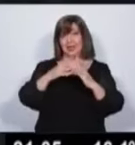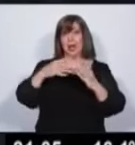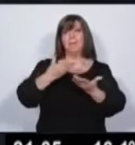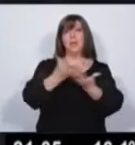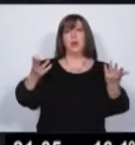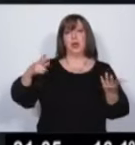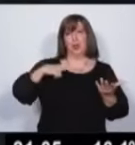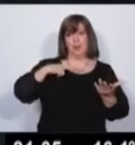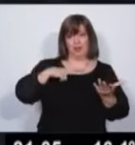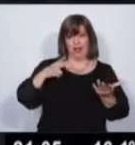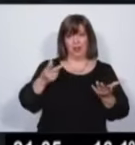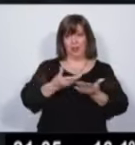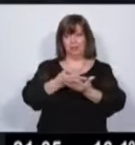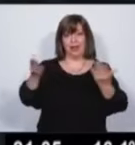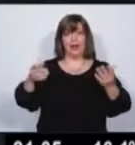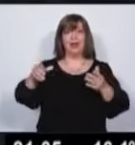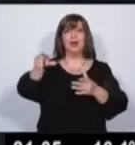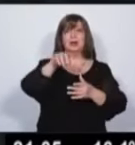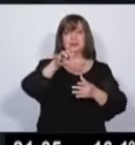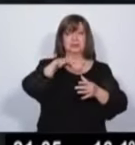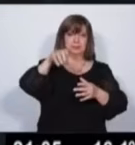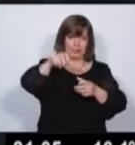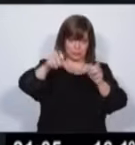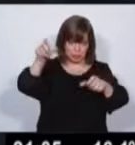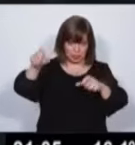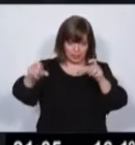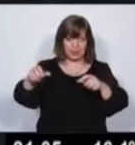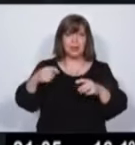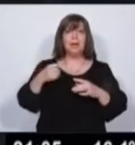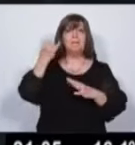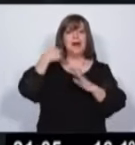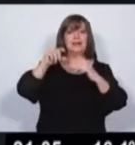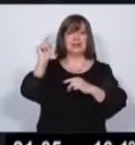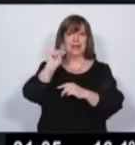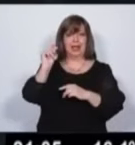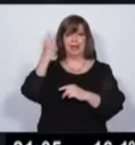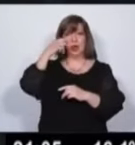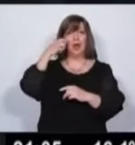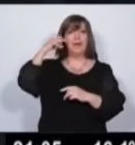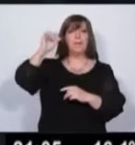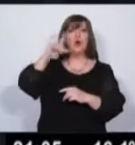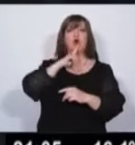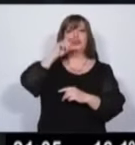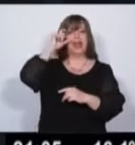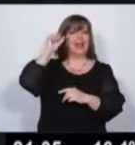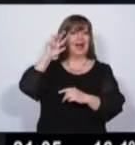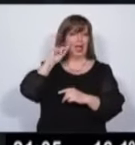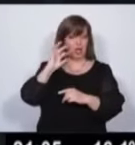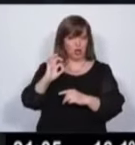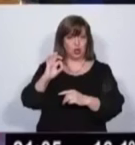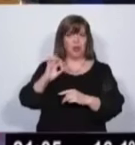Y además, cuando restablezca el crédito hipotecario, subsidiar para los matrimonios jóvenes...